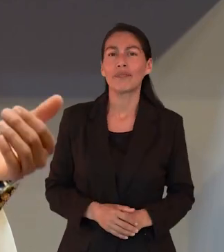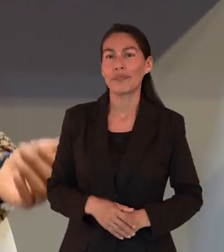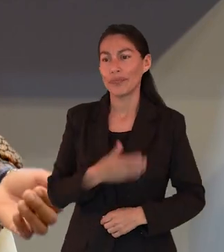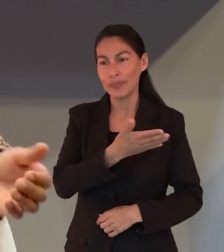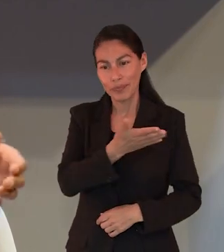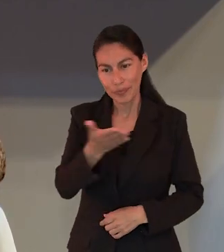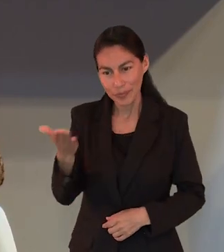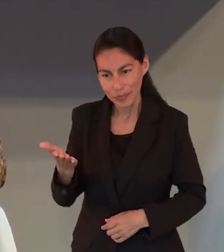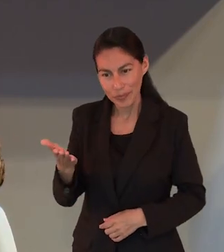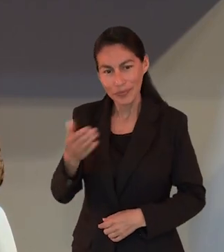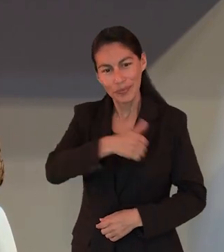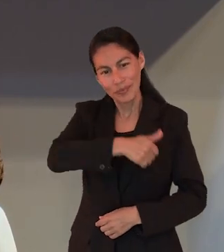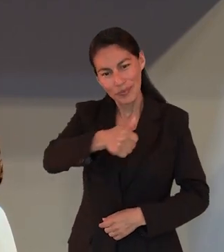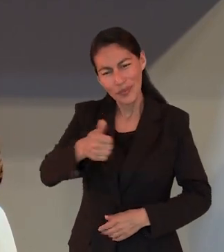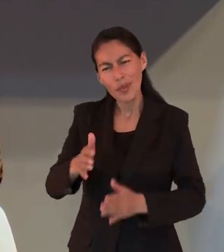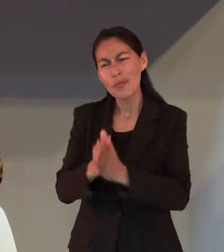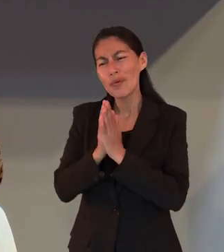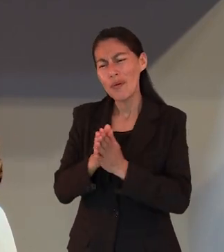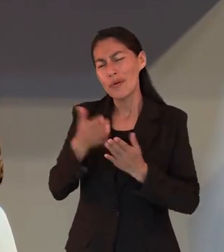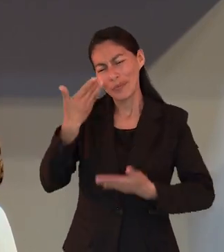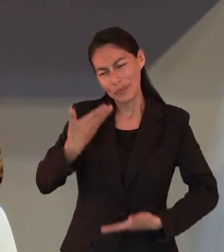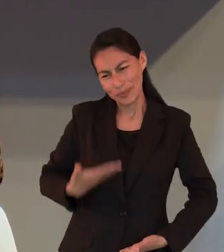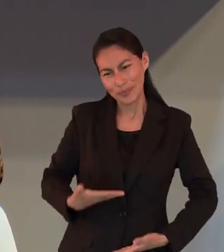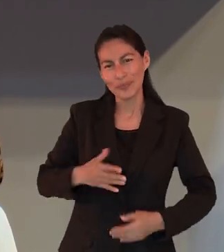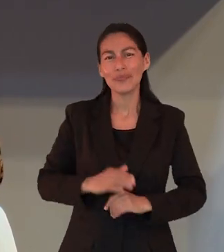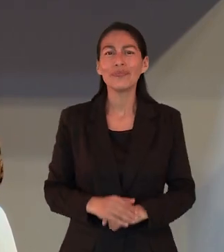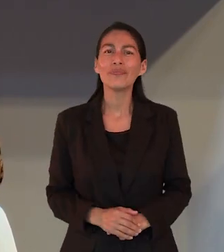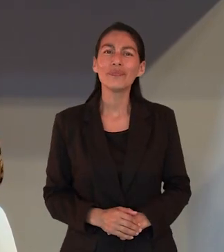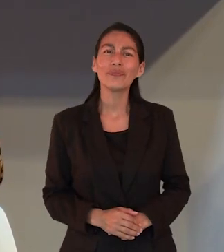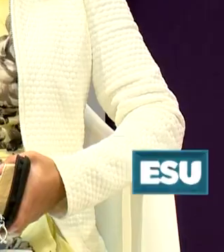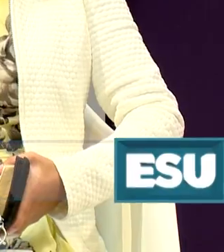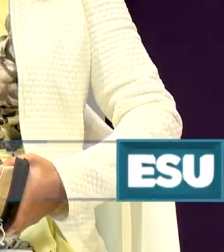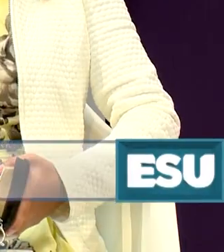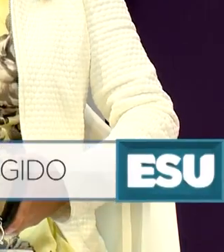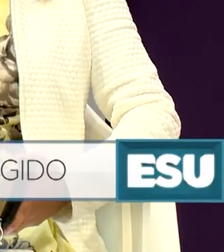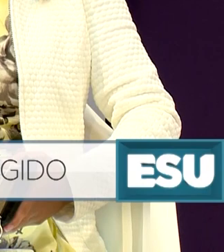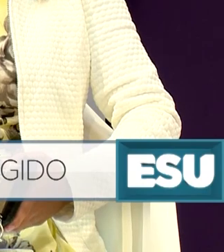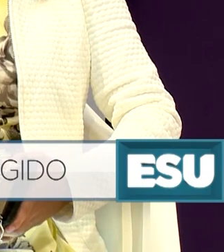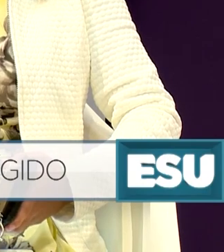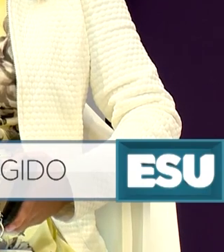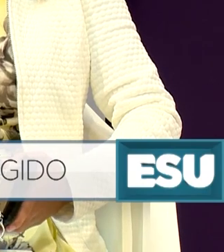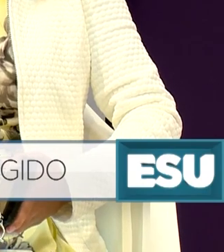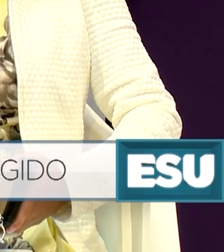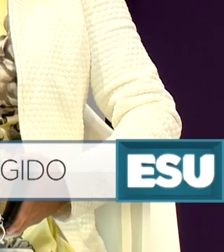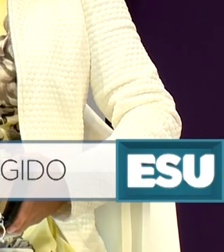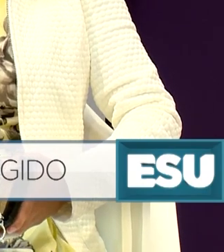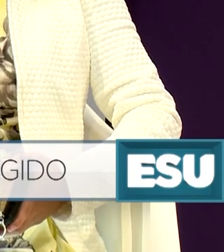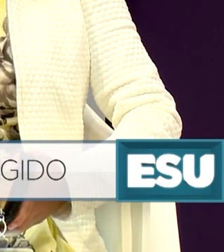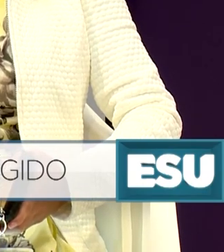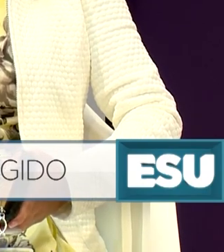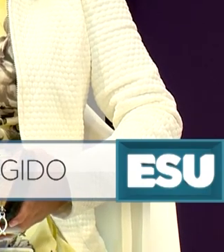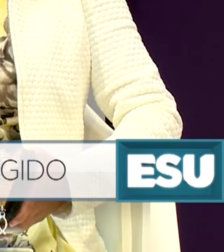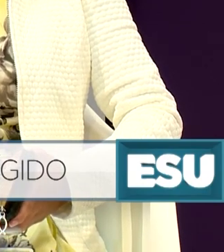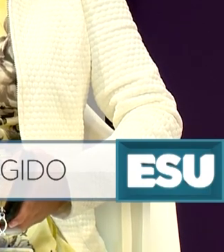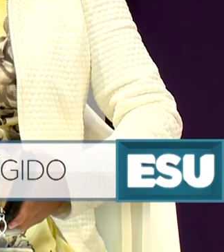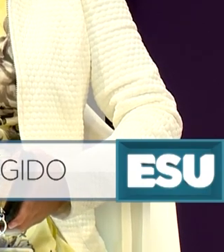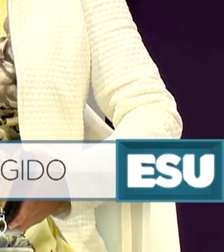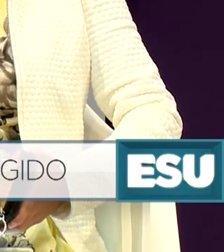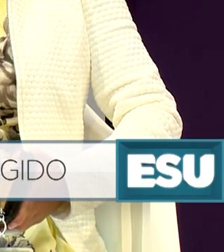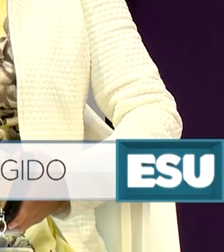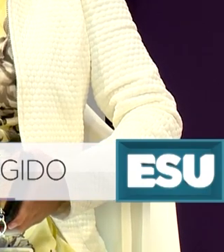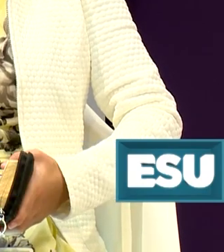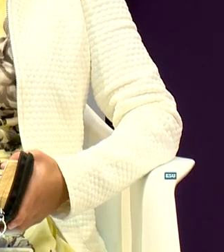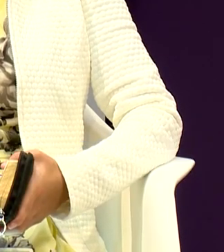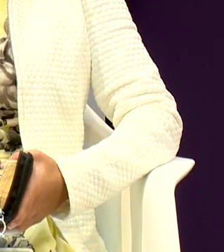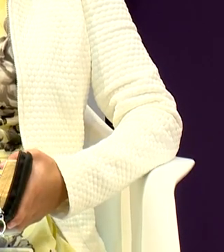acompañantes pueda presentarse en esta ocasión. Hola, mi nombre es Frania Brígido, y yo estudio